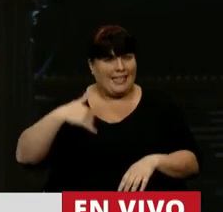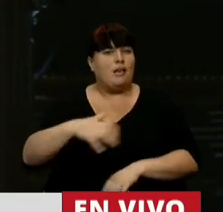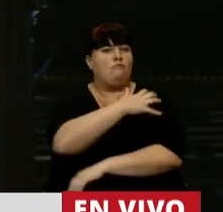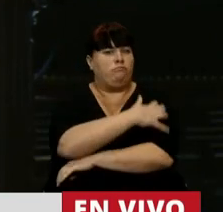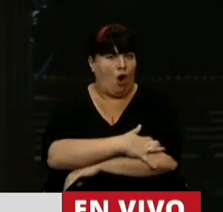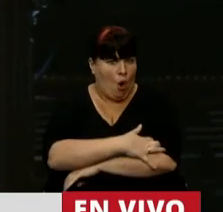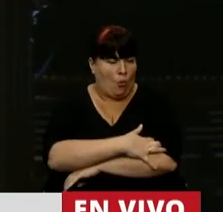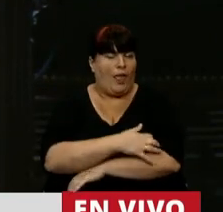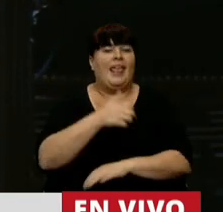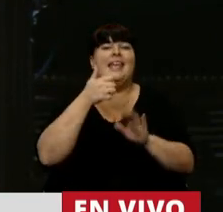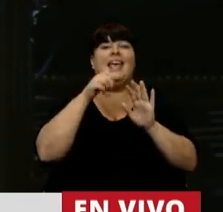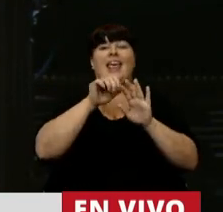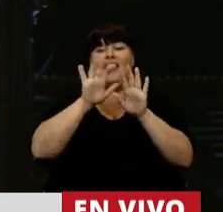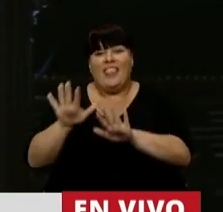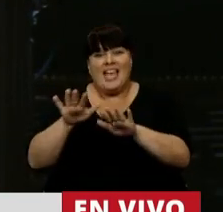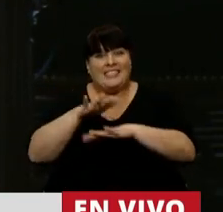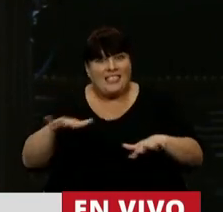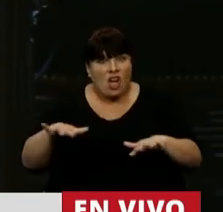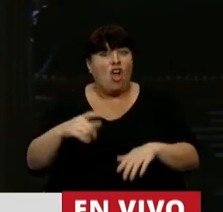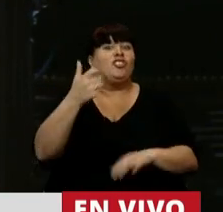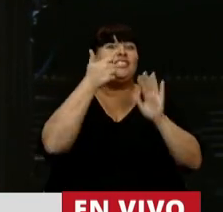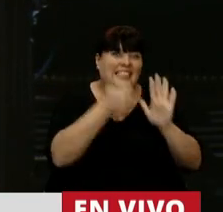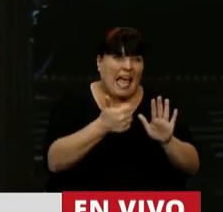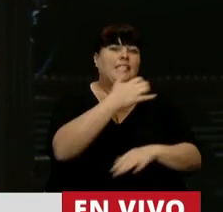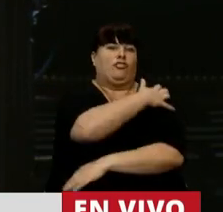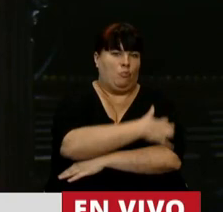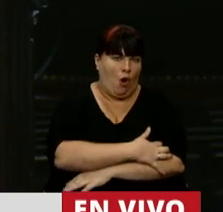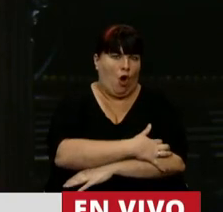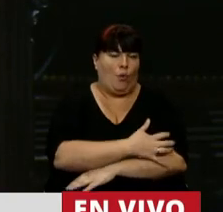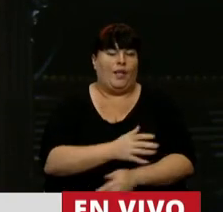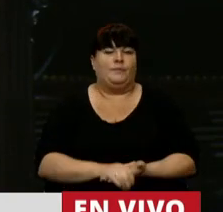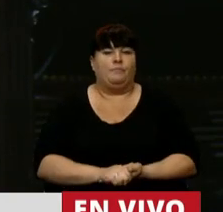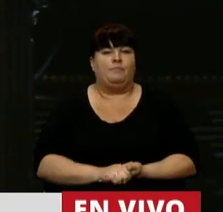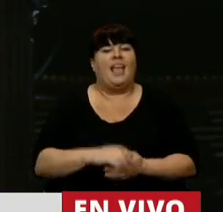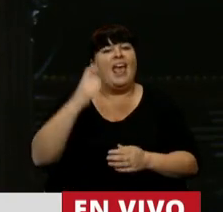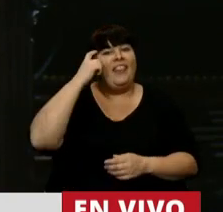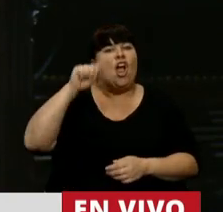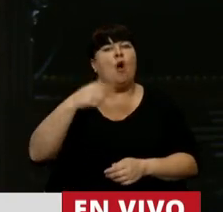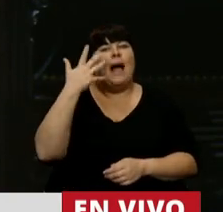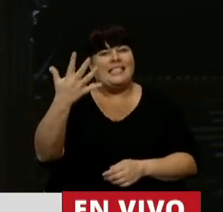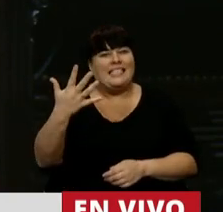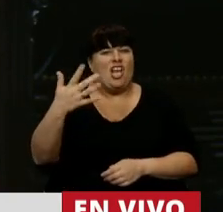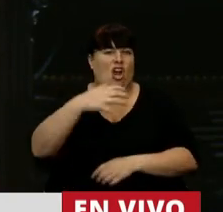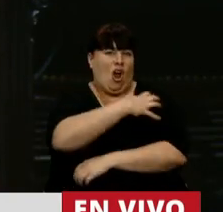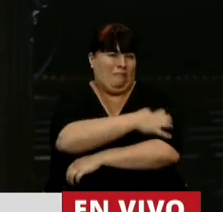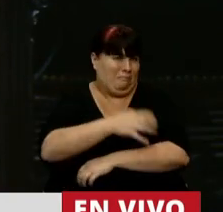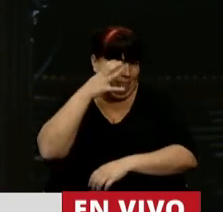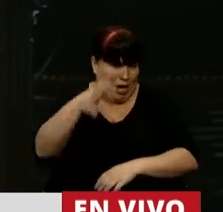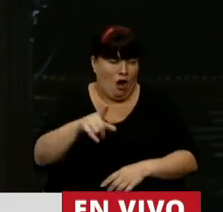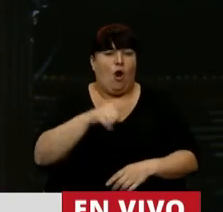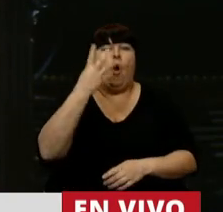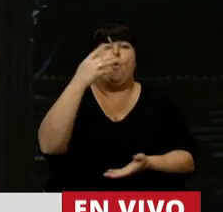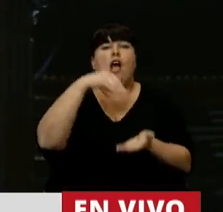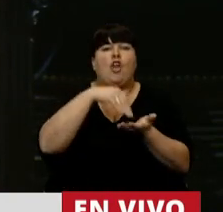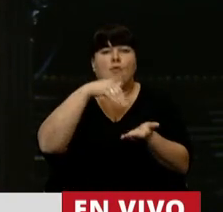pobres. 6 de cada 10 niños pobres. 10,5 de indigencia. 4